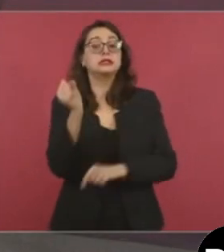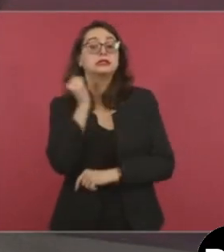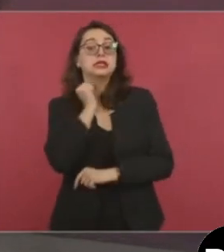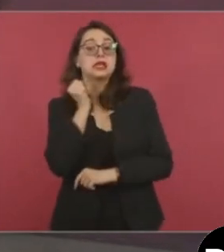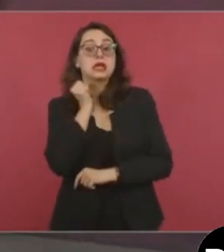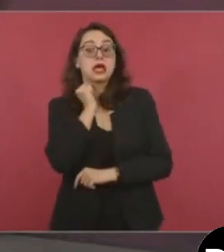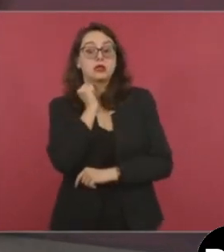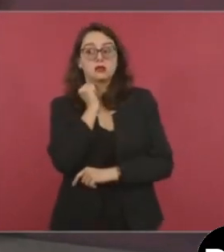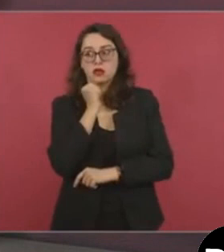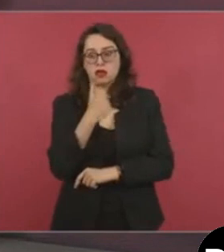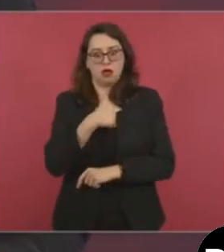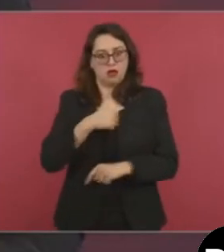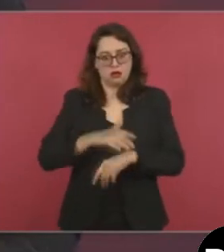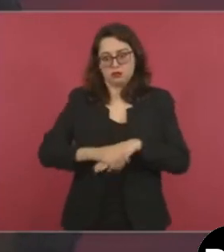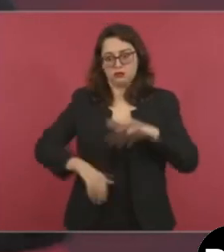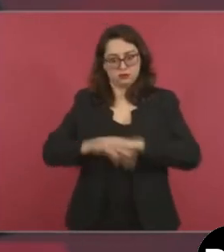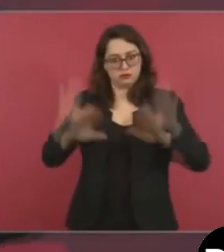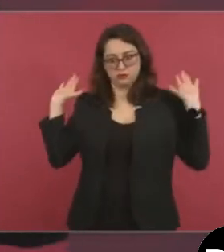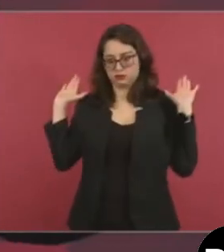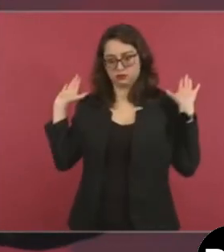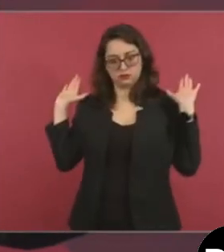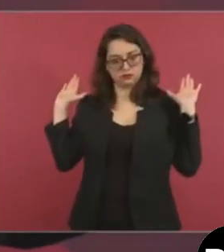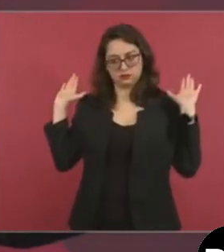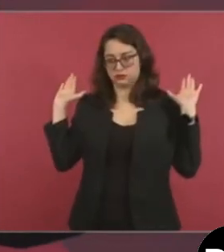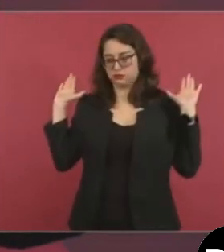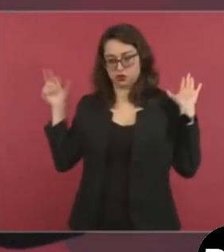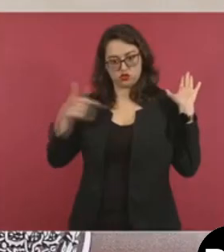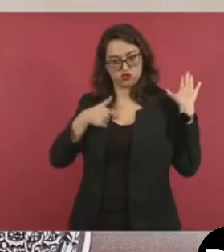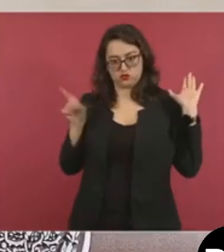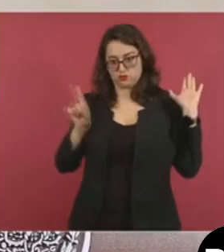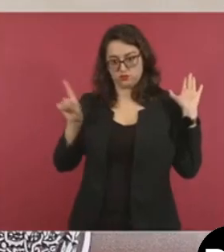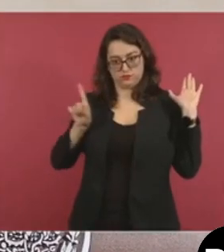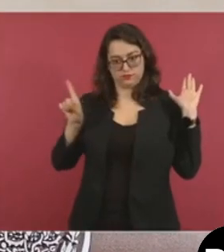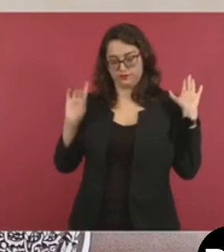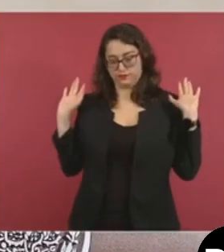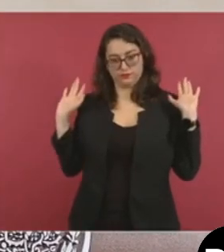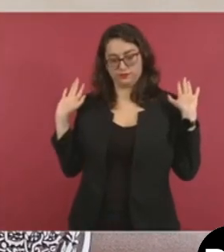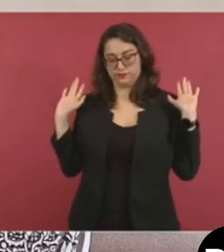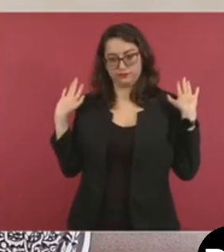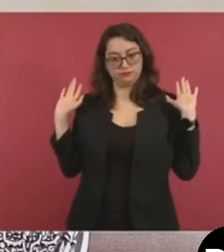o sea,